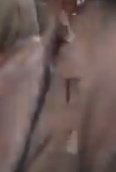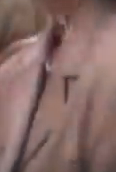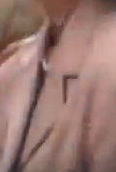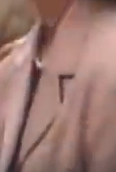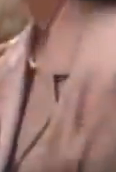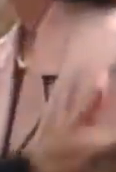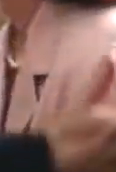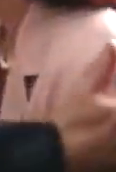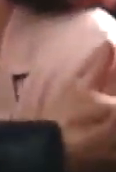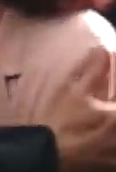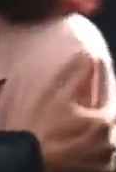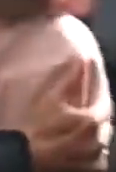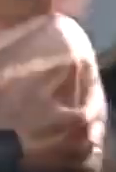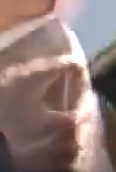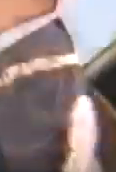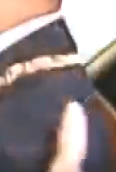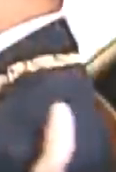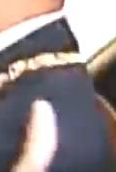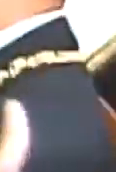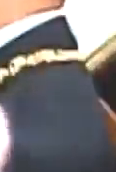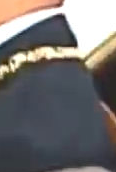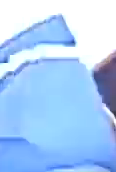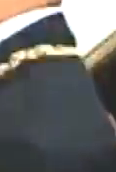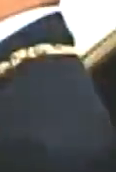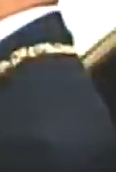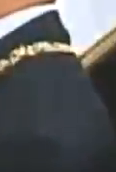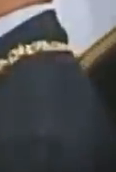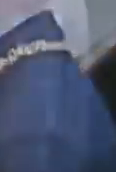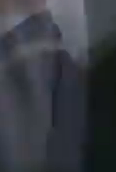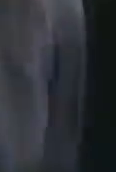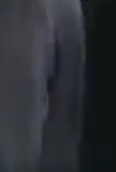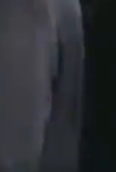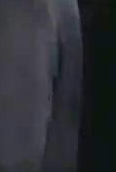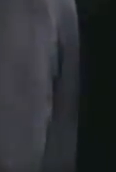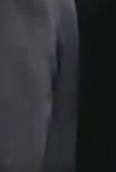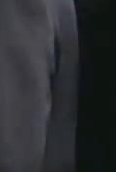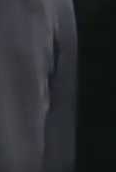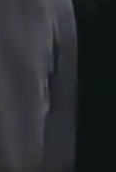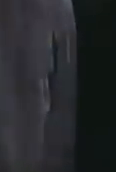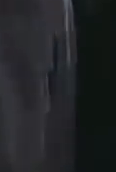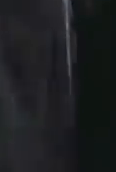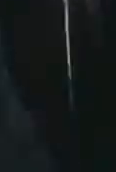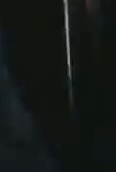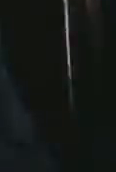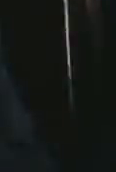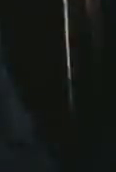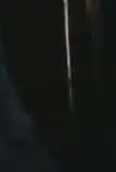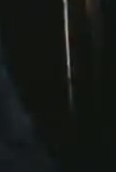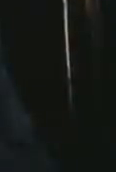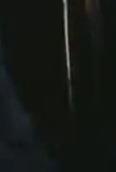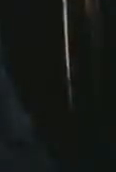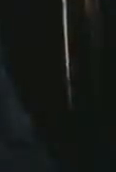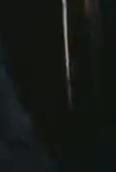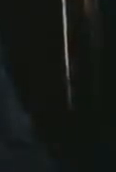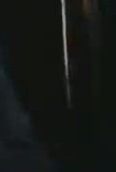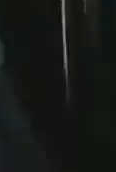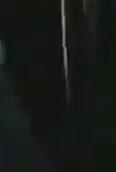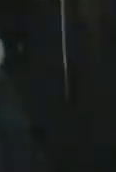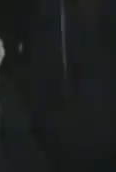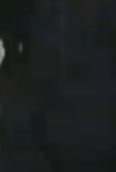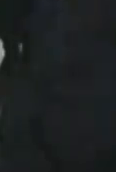sobre esta moribunda constitución haré cumplir impulsaré las